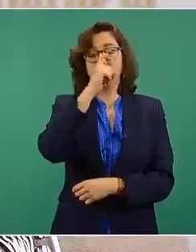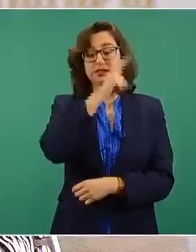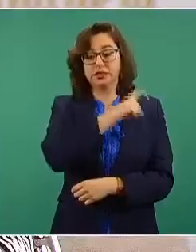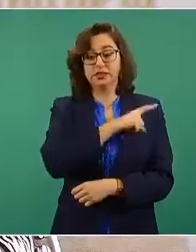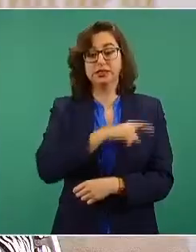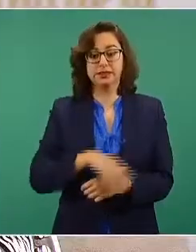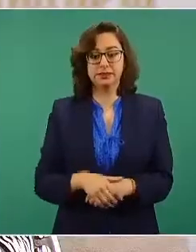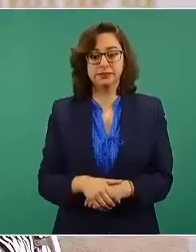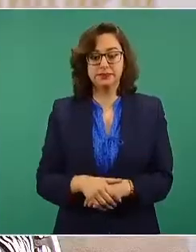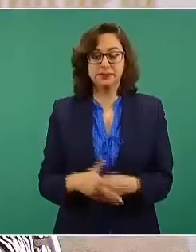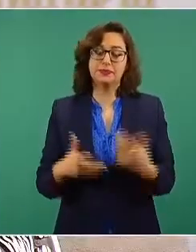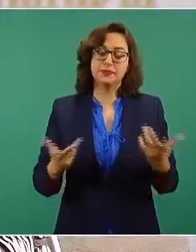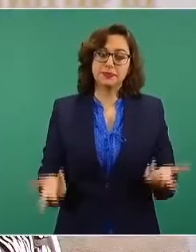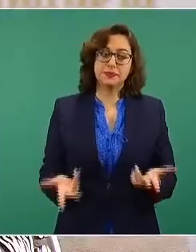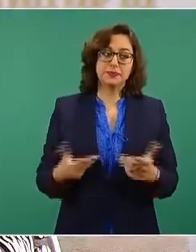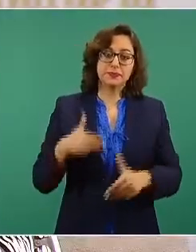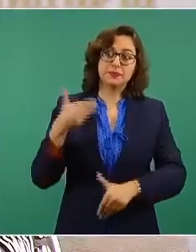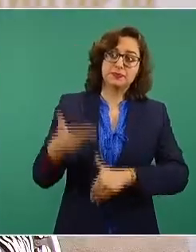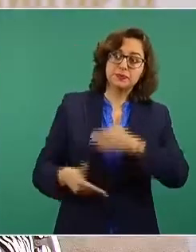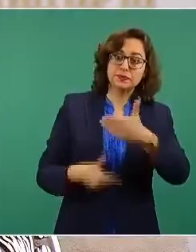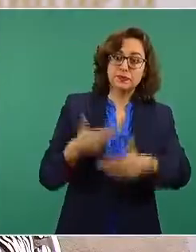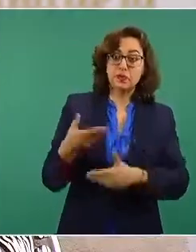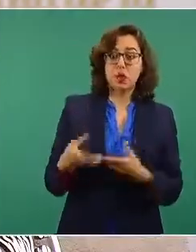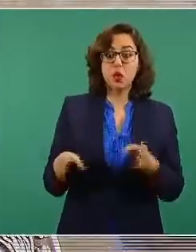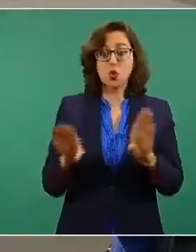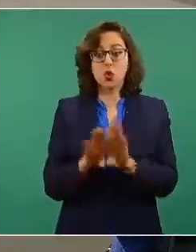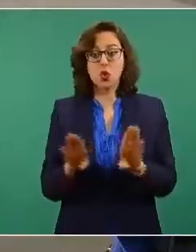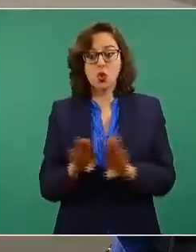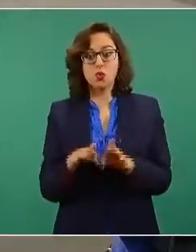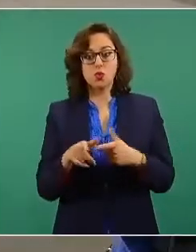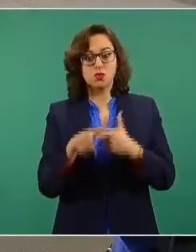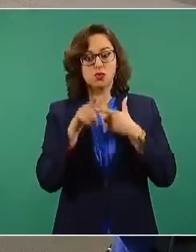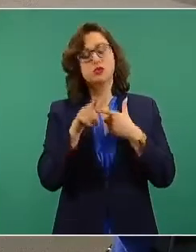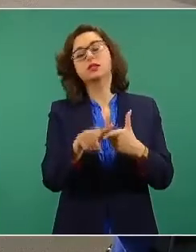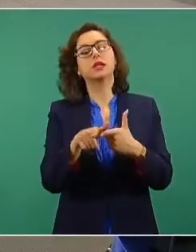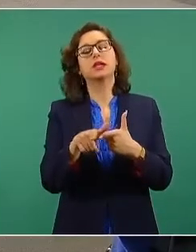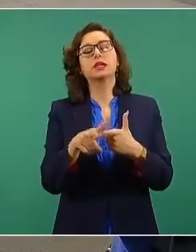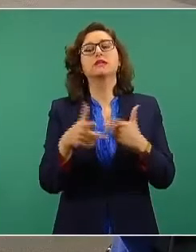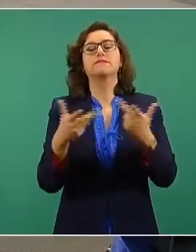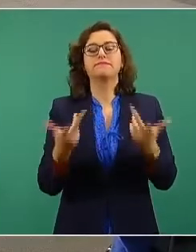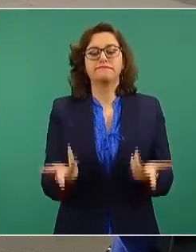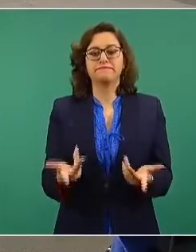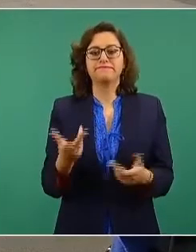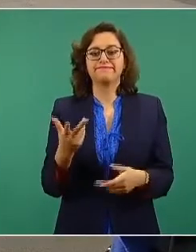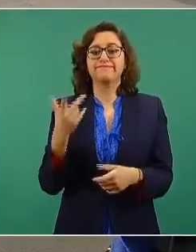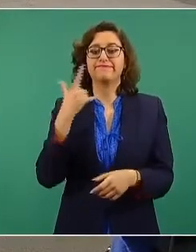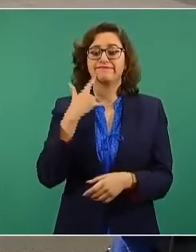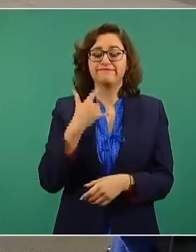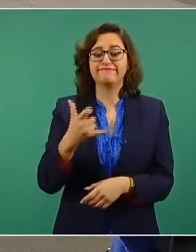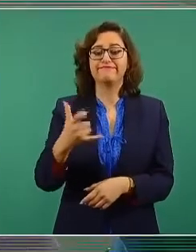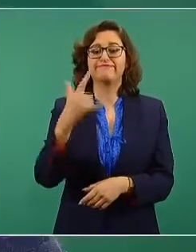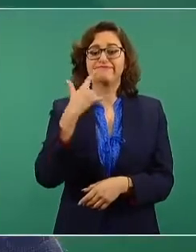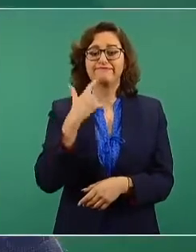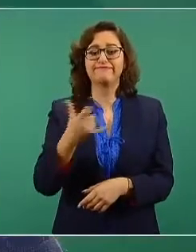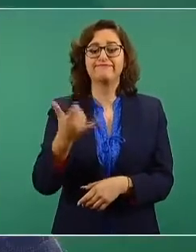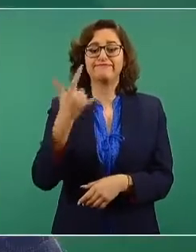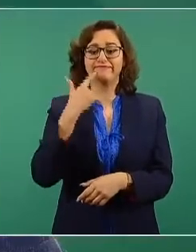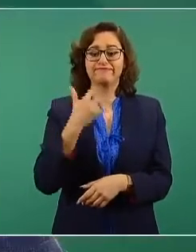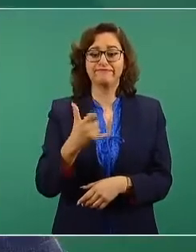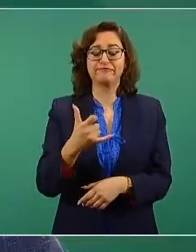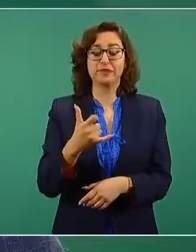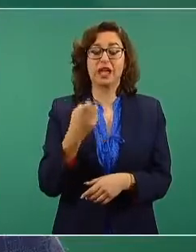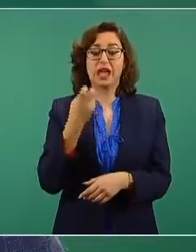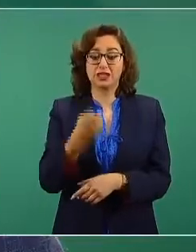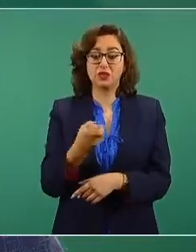Canciller nos actualizará el seguimiento importante del acceso y de contar, de disponer de